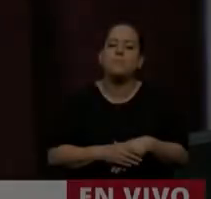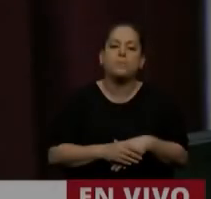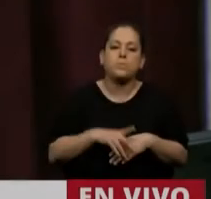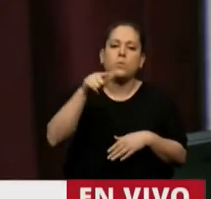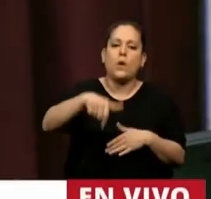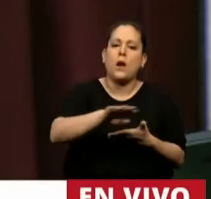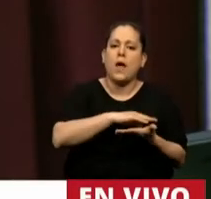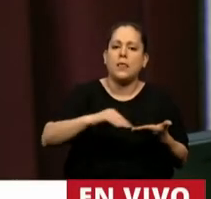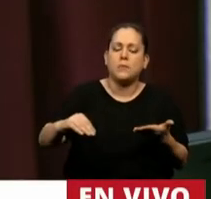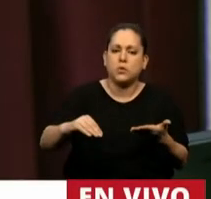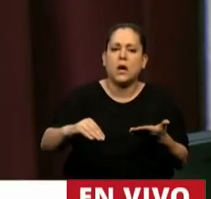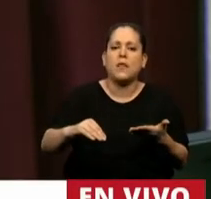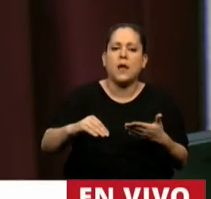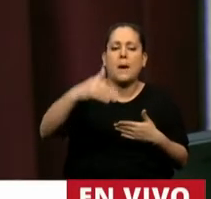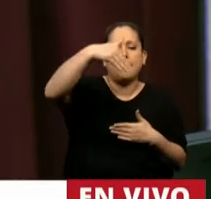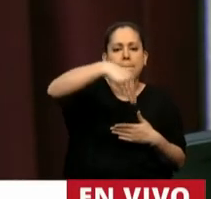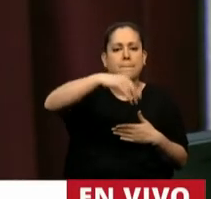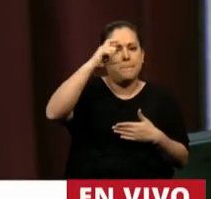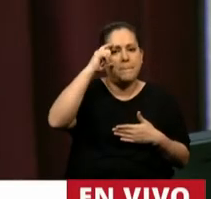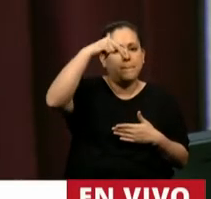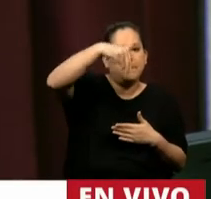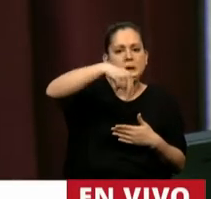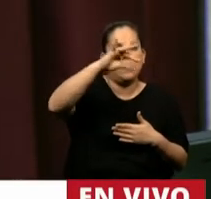Tiene la palabra la diputada Josefina Mendoza.